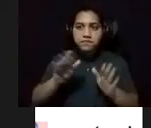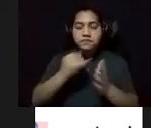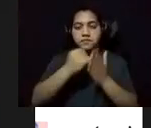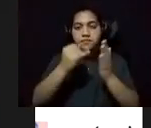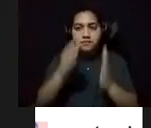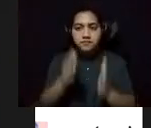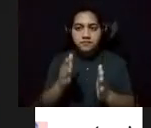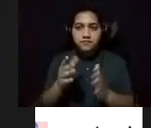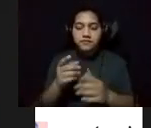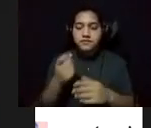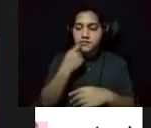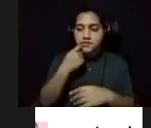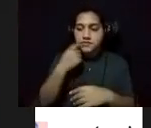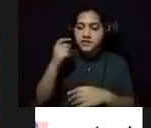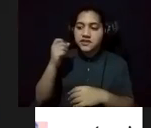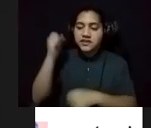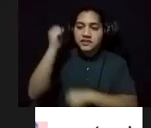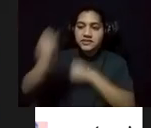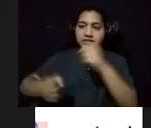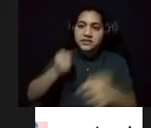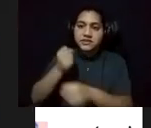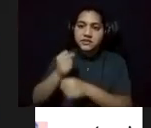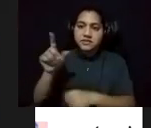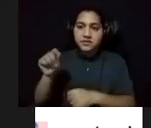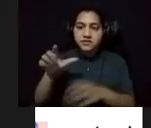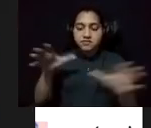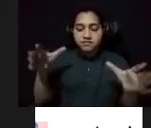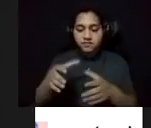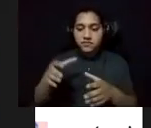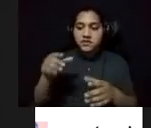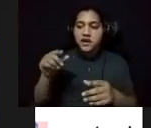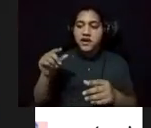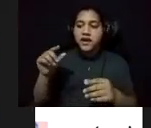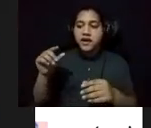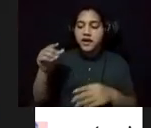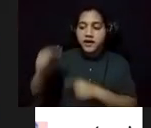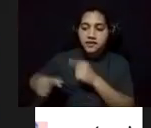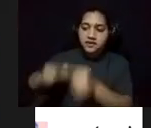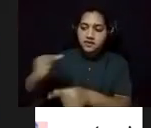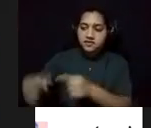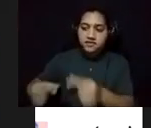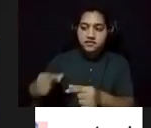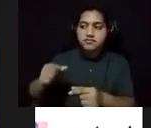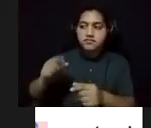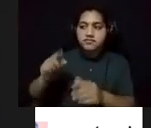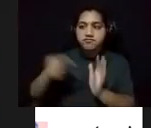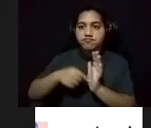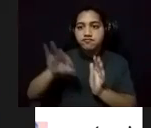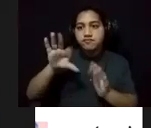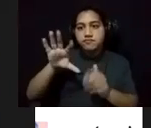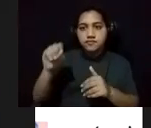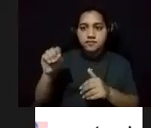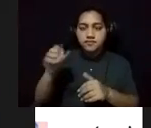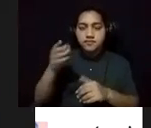y parte del colectivo La Generación del 50. El pintor del pueblo, como se le